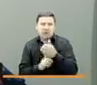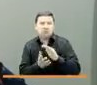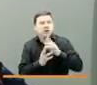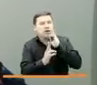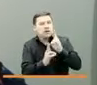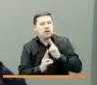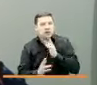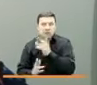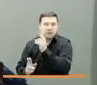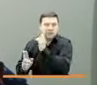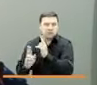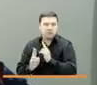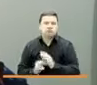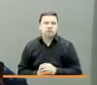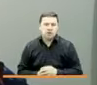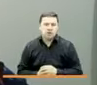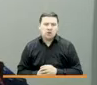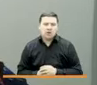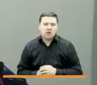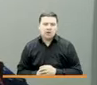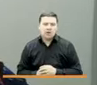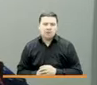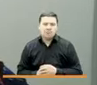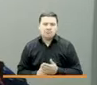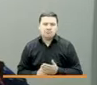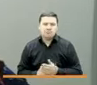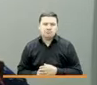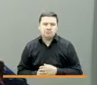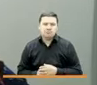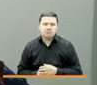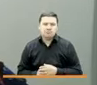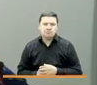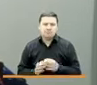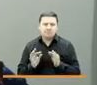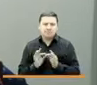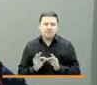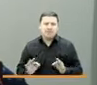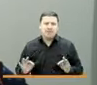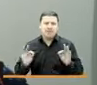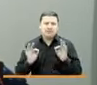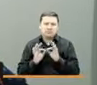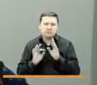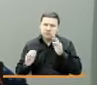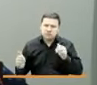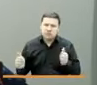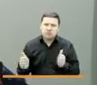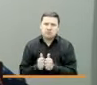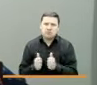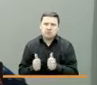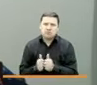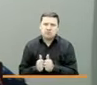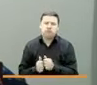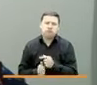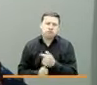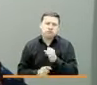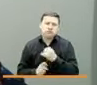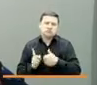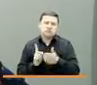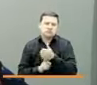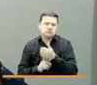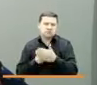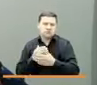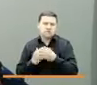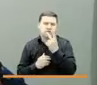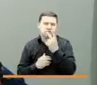de ustedes, ha sido importante este acompañamiento, pues hemos logrado sacar dos